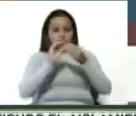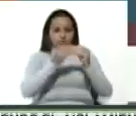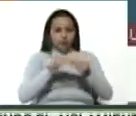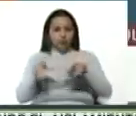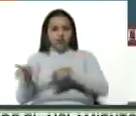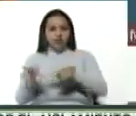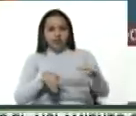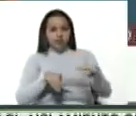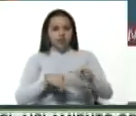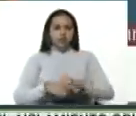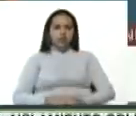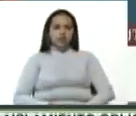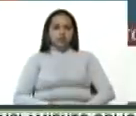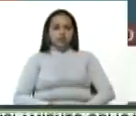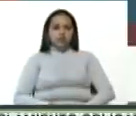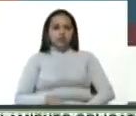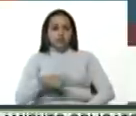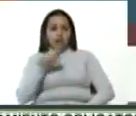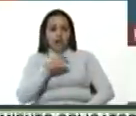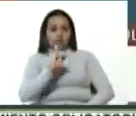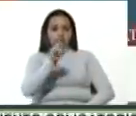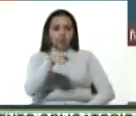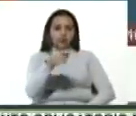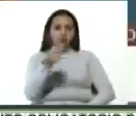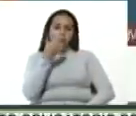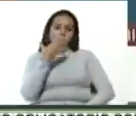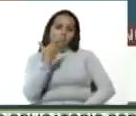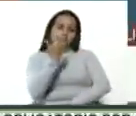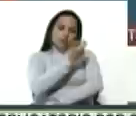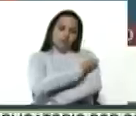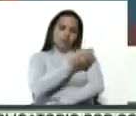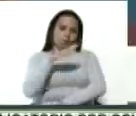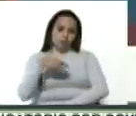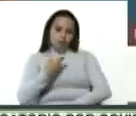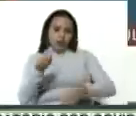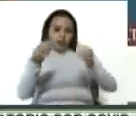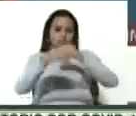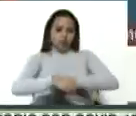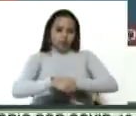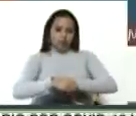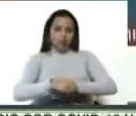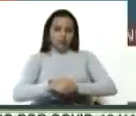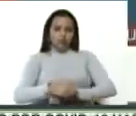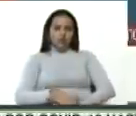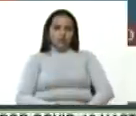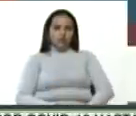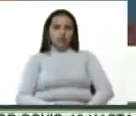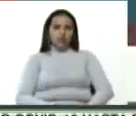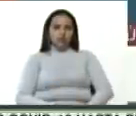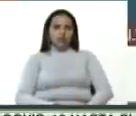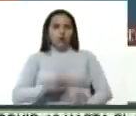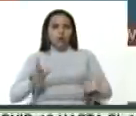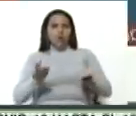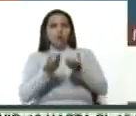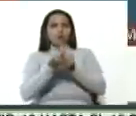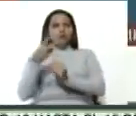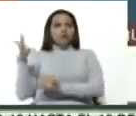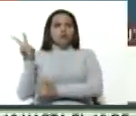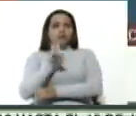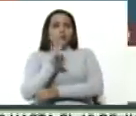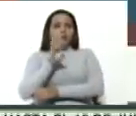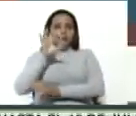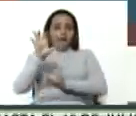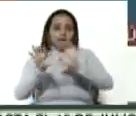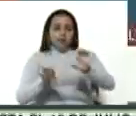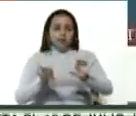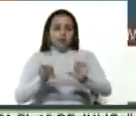verifique la eficiencia de la vacuna, poder cooperar en ese sentido también con Venezuela, con los países